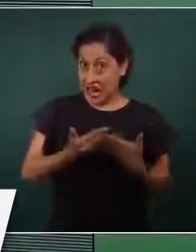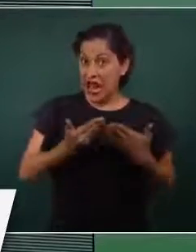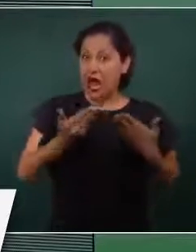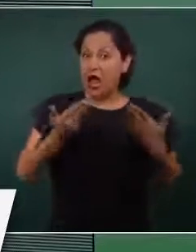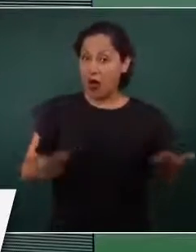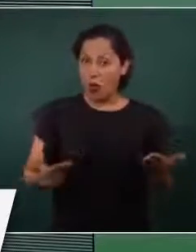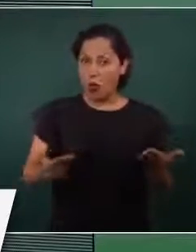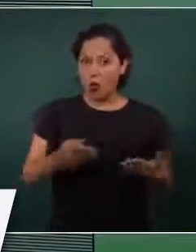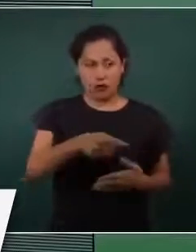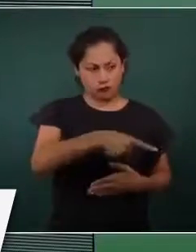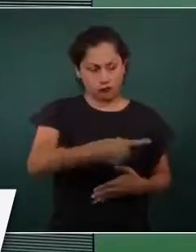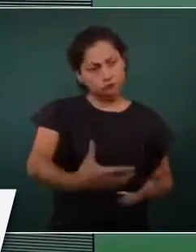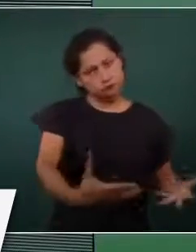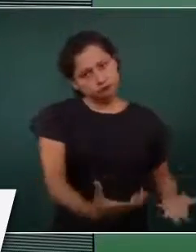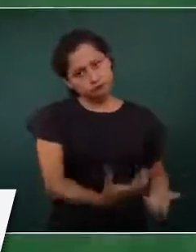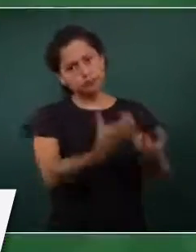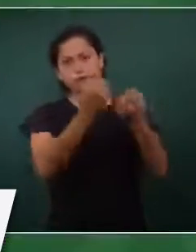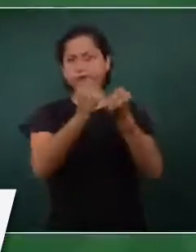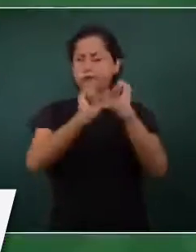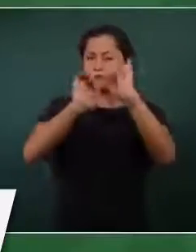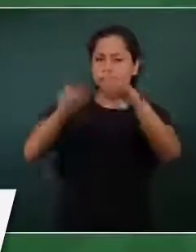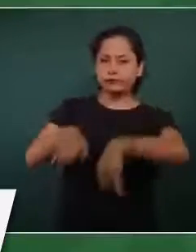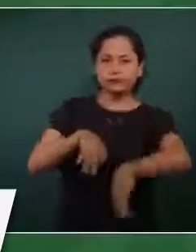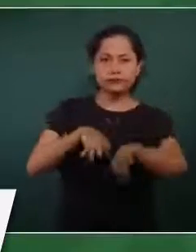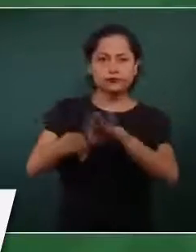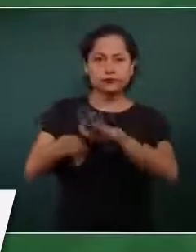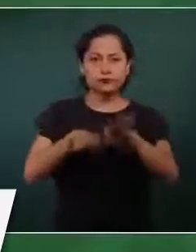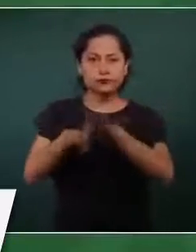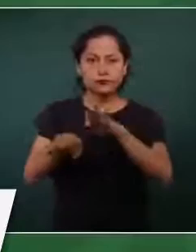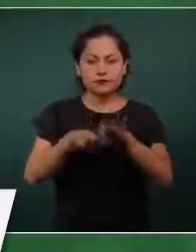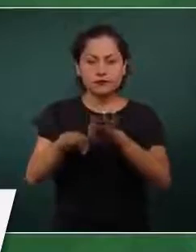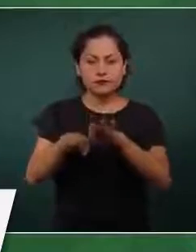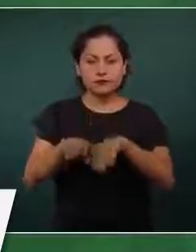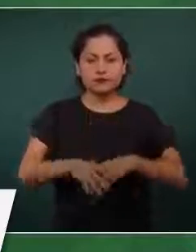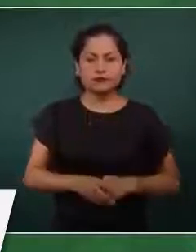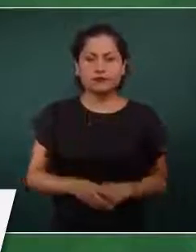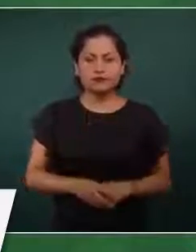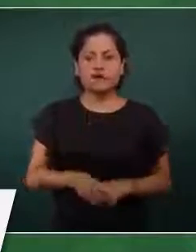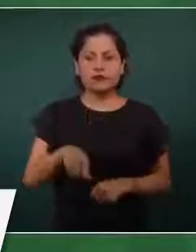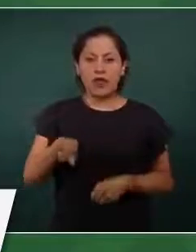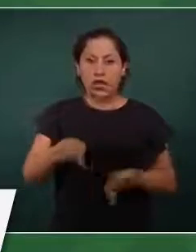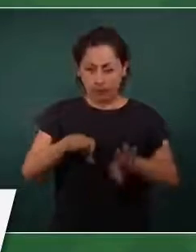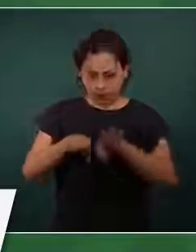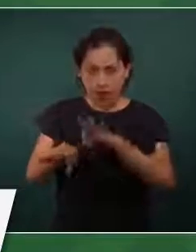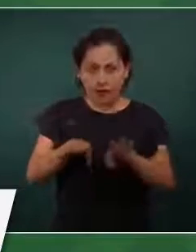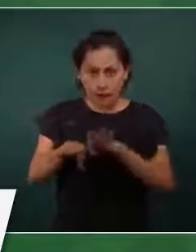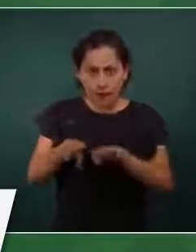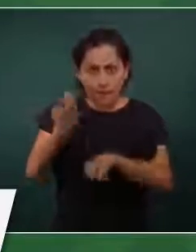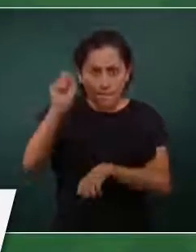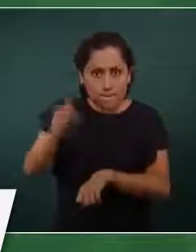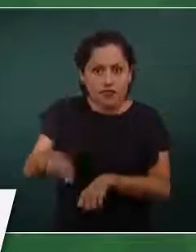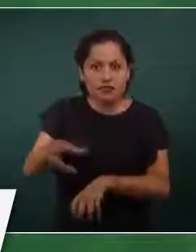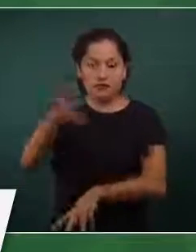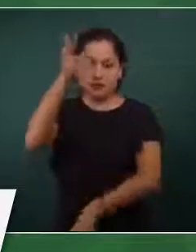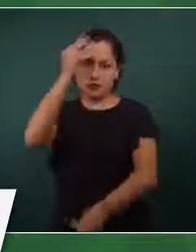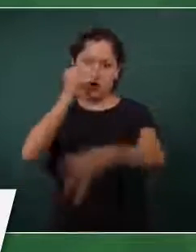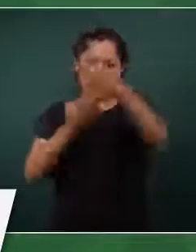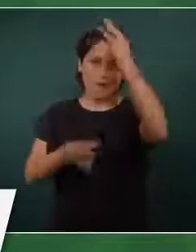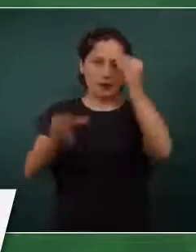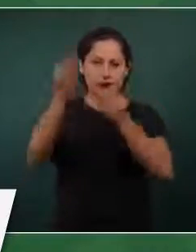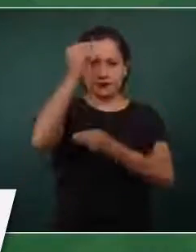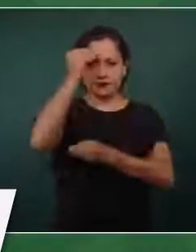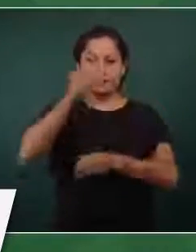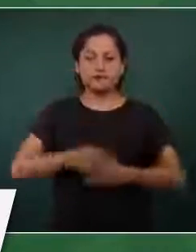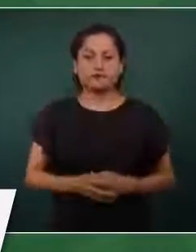trabajo como aprendices. Y